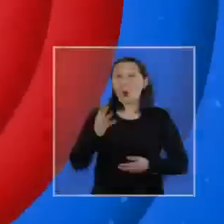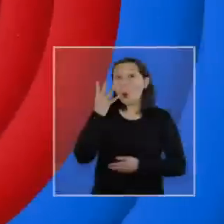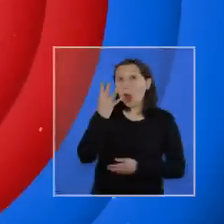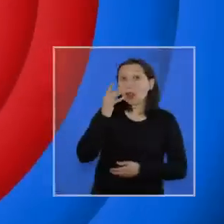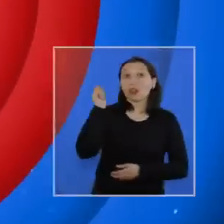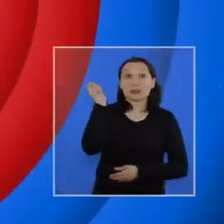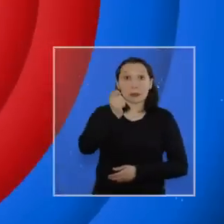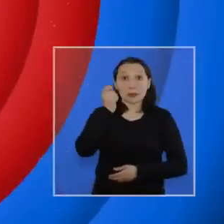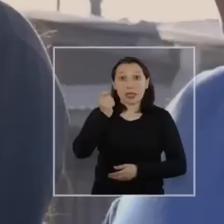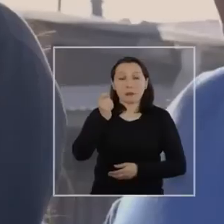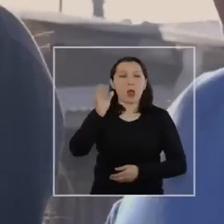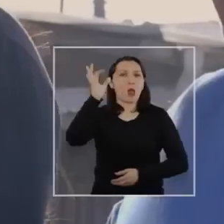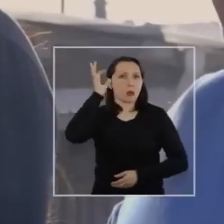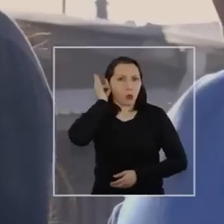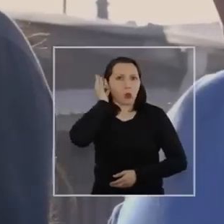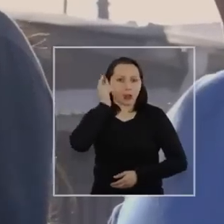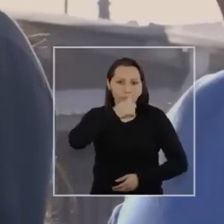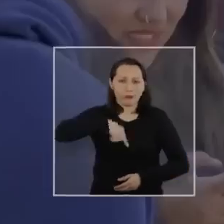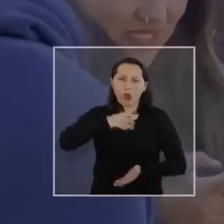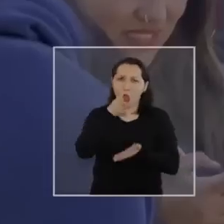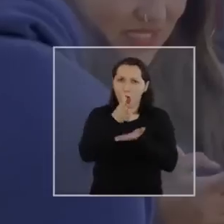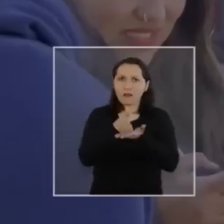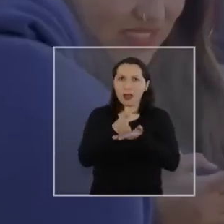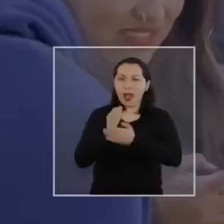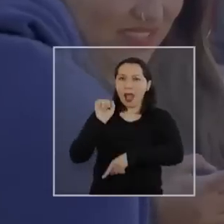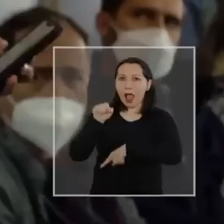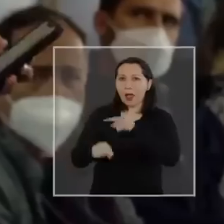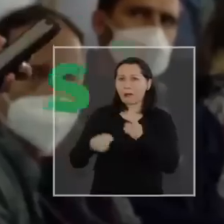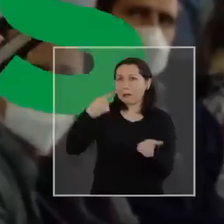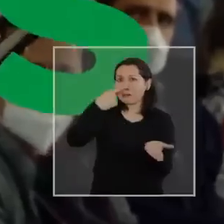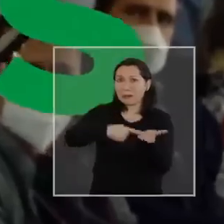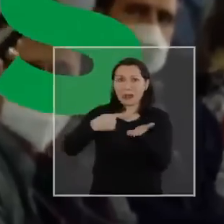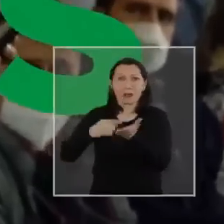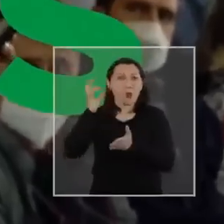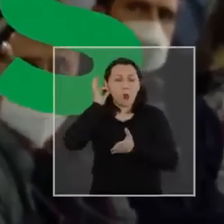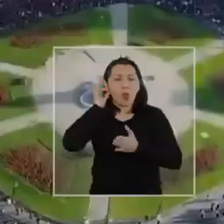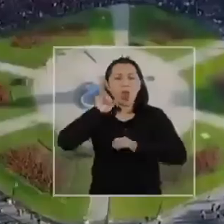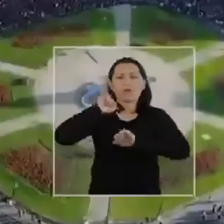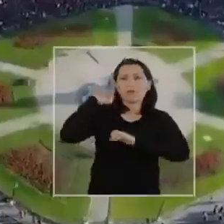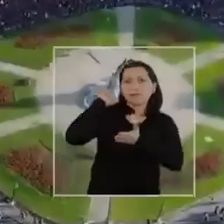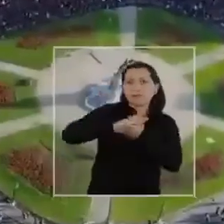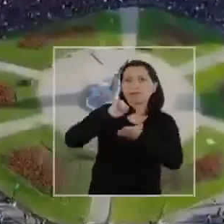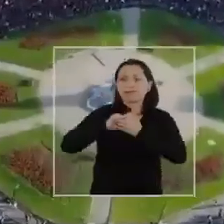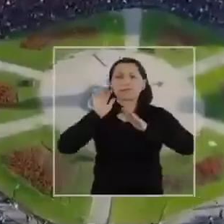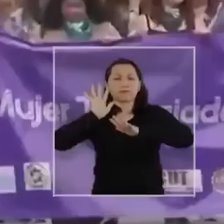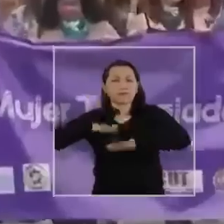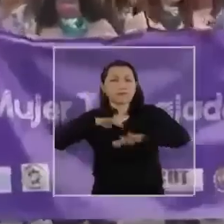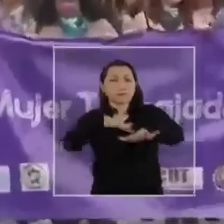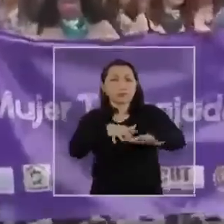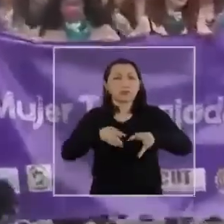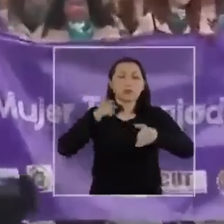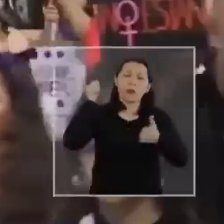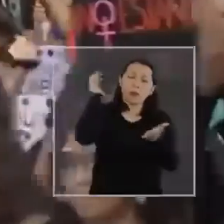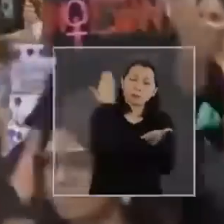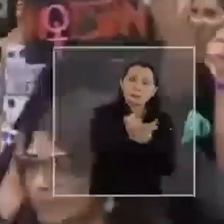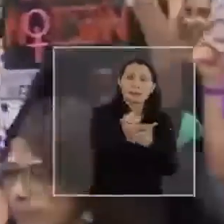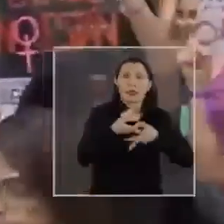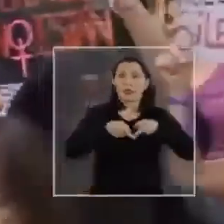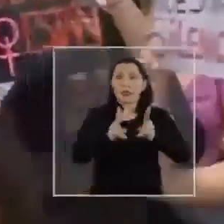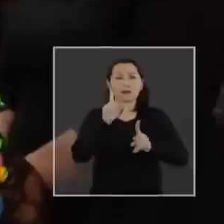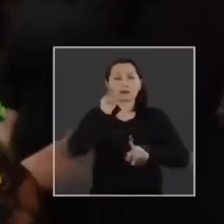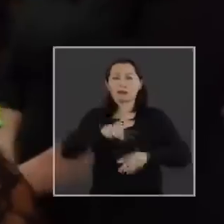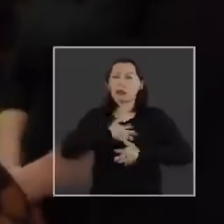Este 4 de septiembre, las mujeres tenemos la obligación de aprobar. Fuimos miles las que levantamos la voz, las que salimos a exigir nuestros derechos.